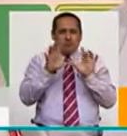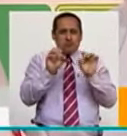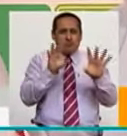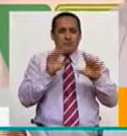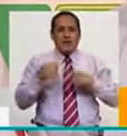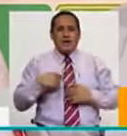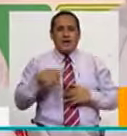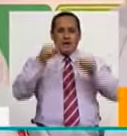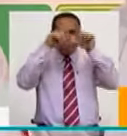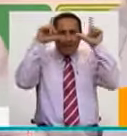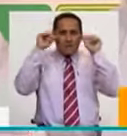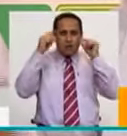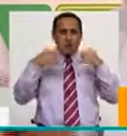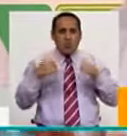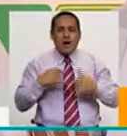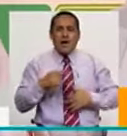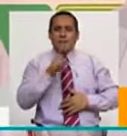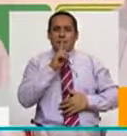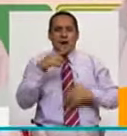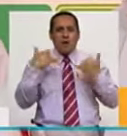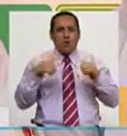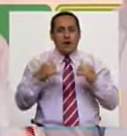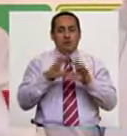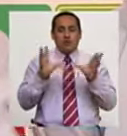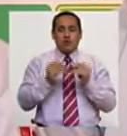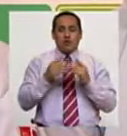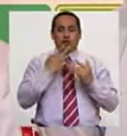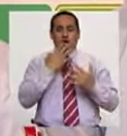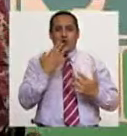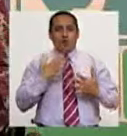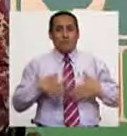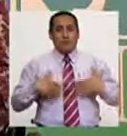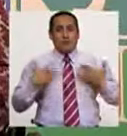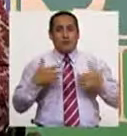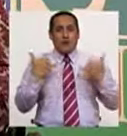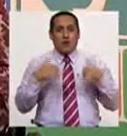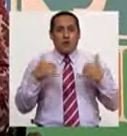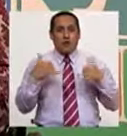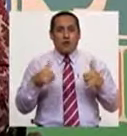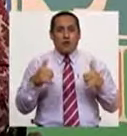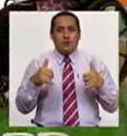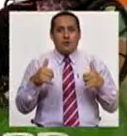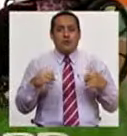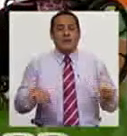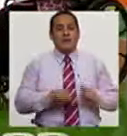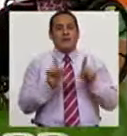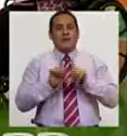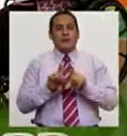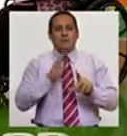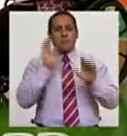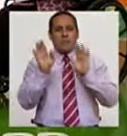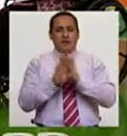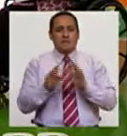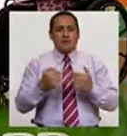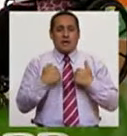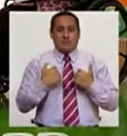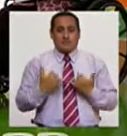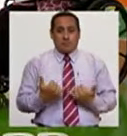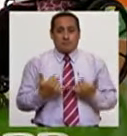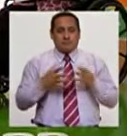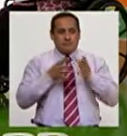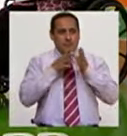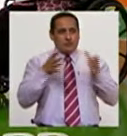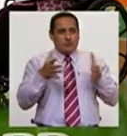juegan, las enfermeras juegan y todo se convierte en un mundo de color. Todo es una posibilidad de juego, ¿no? En cada ocasión, por ejemplo, ahorita podemos